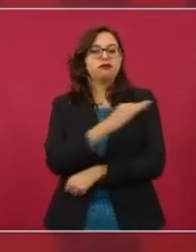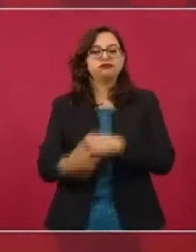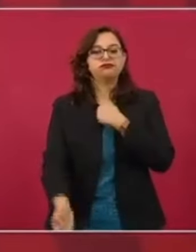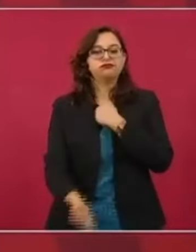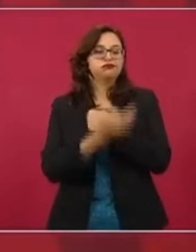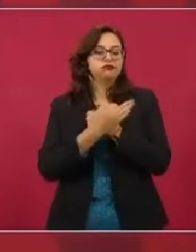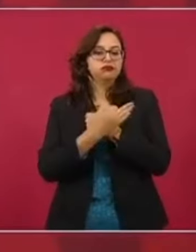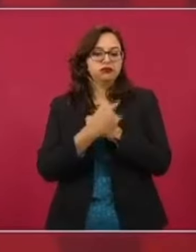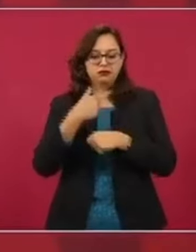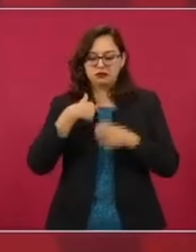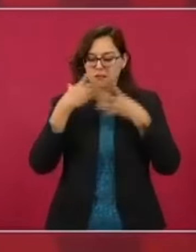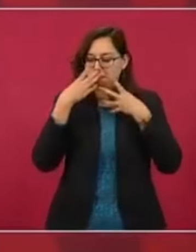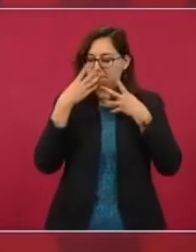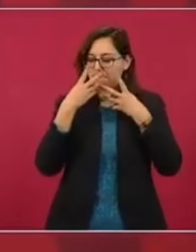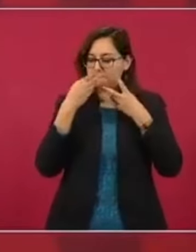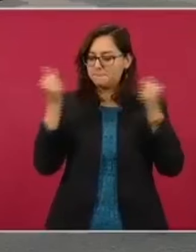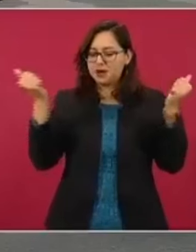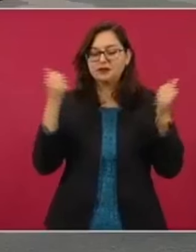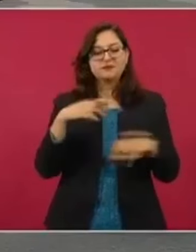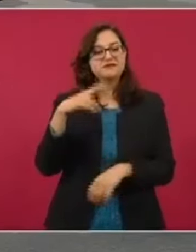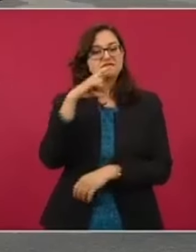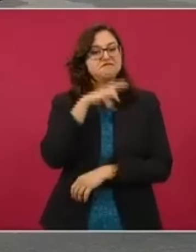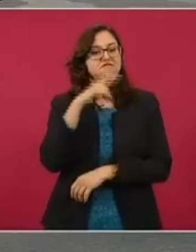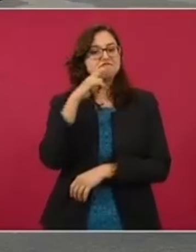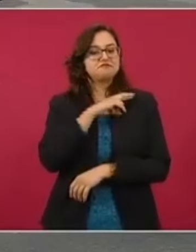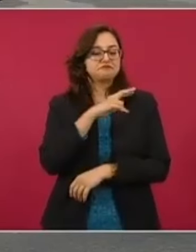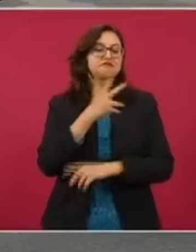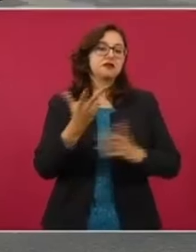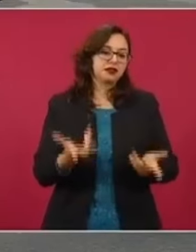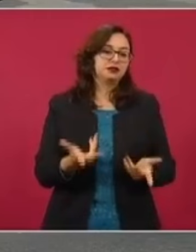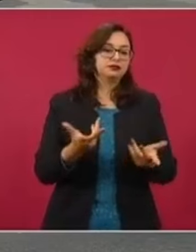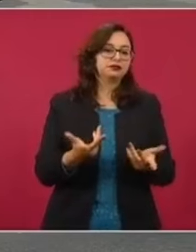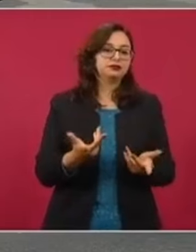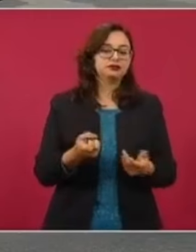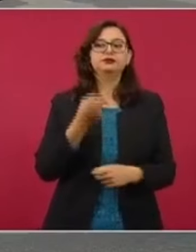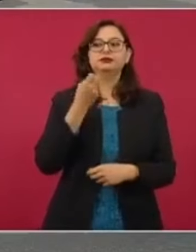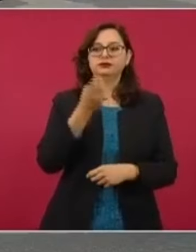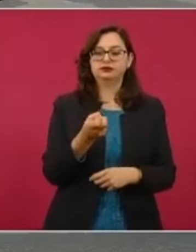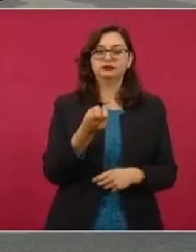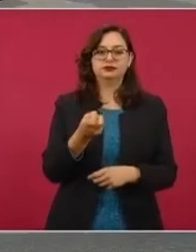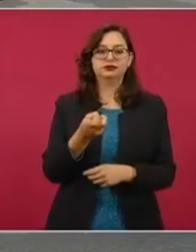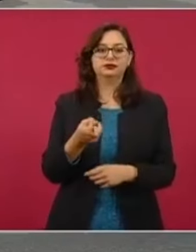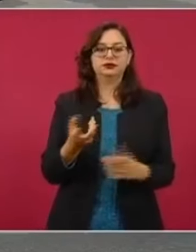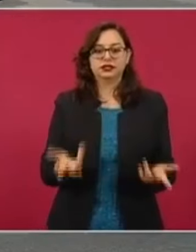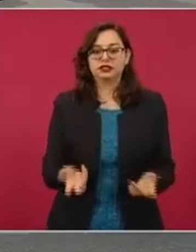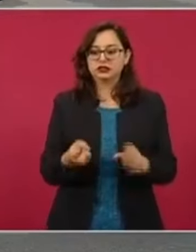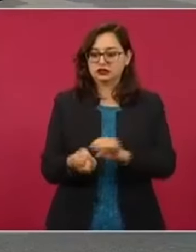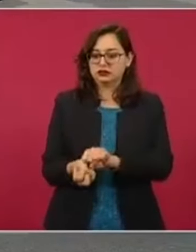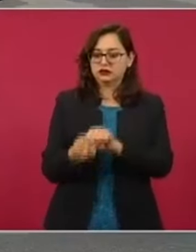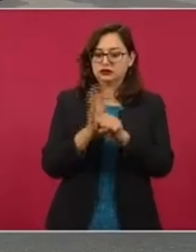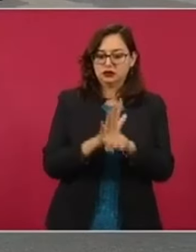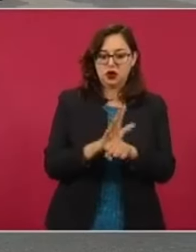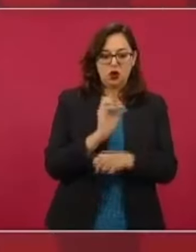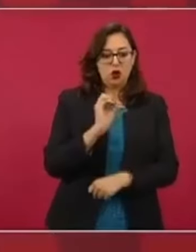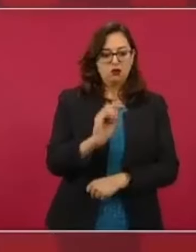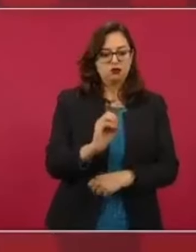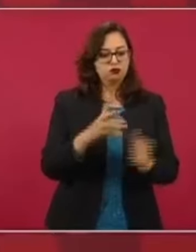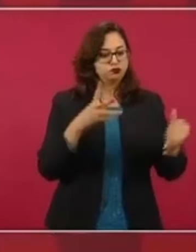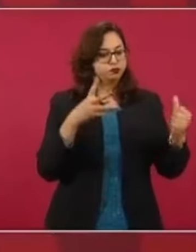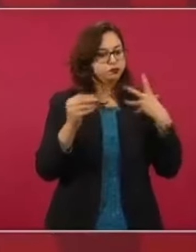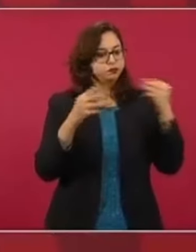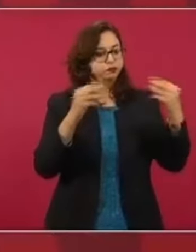característicamente por el Omicron, está lo ya señalado, que toda la población prácticamente lo está entendiendo porque está